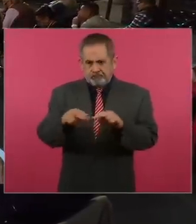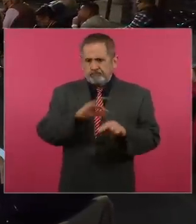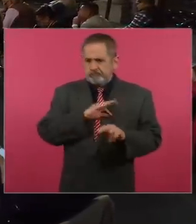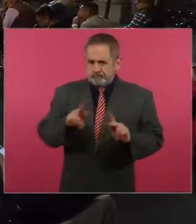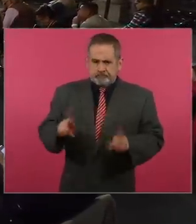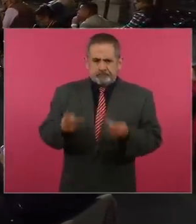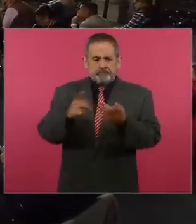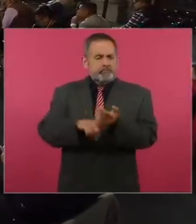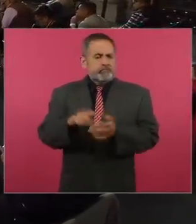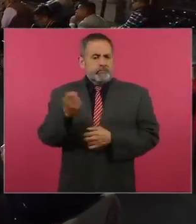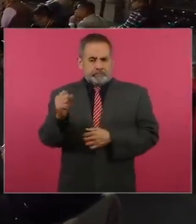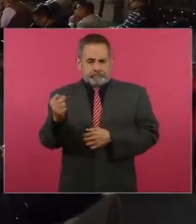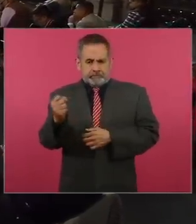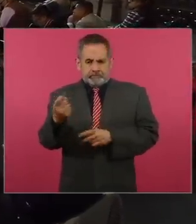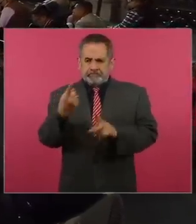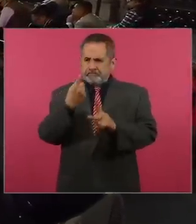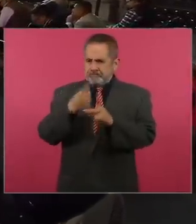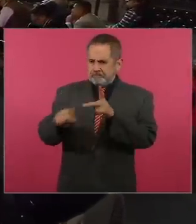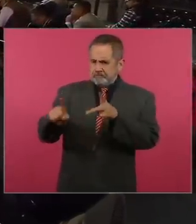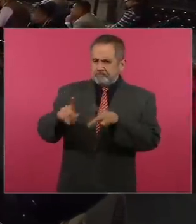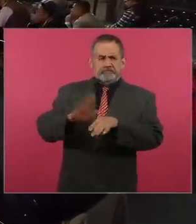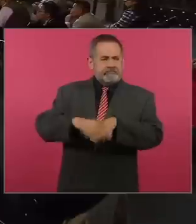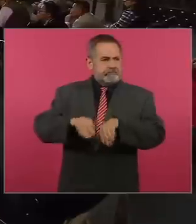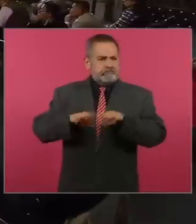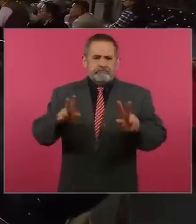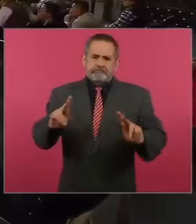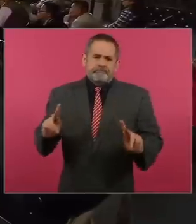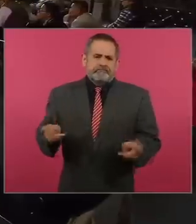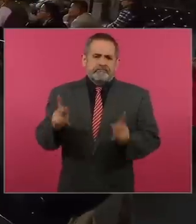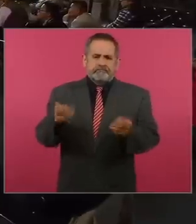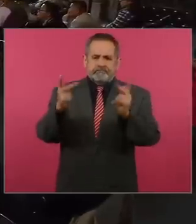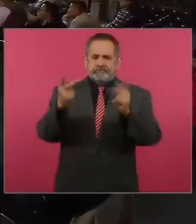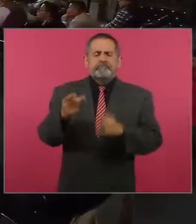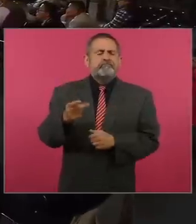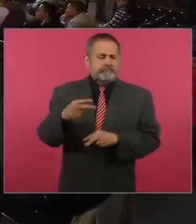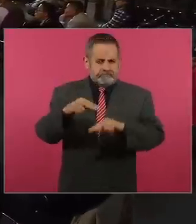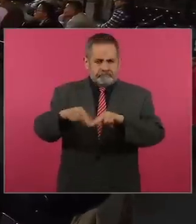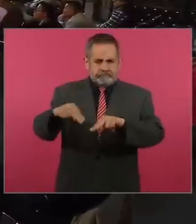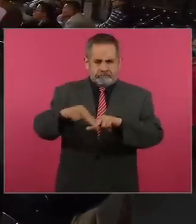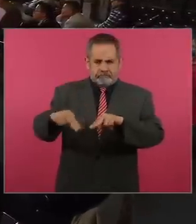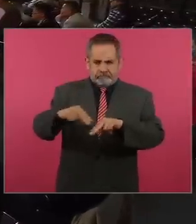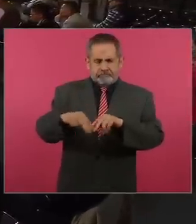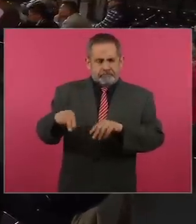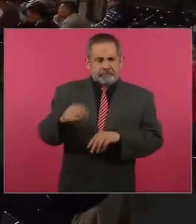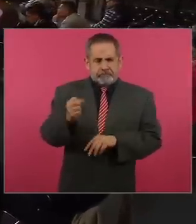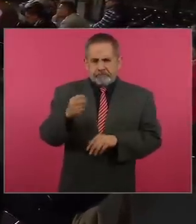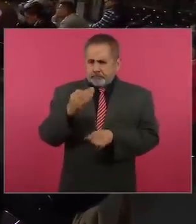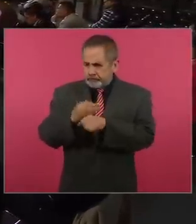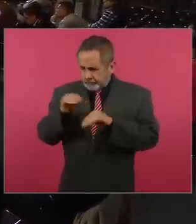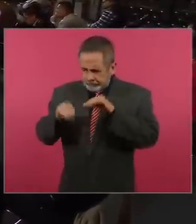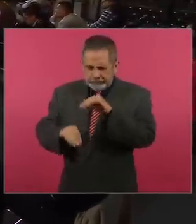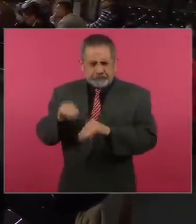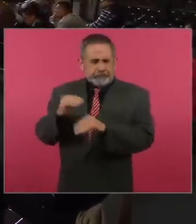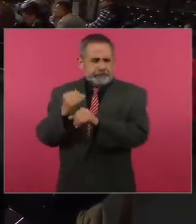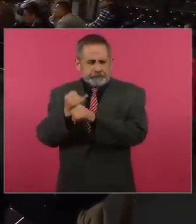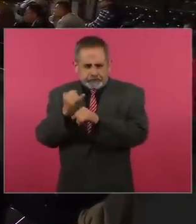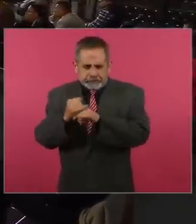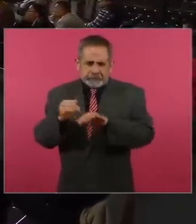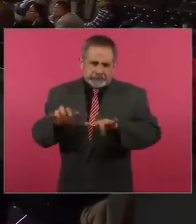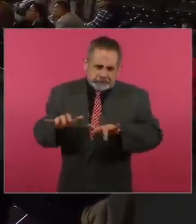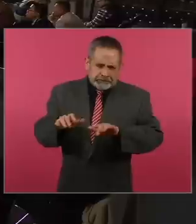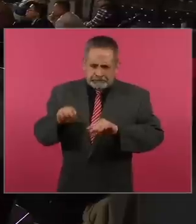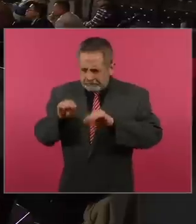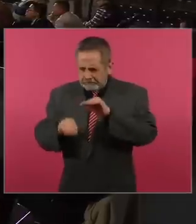entra, en septiembre, podrán estar ya disponibles. Se está creando también toda la infraestructura tecnológica para poder